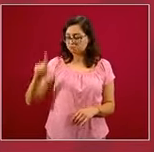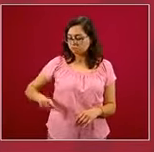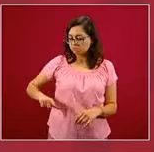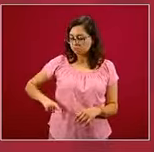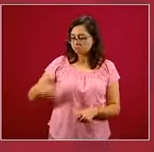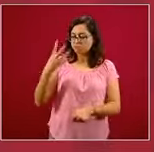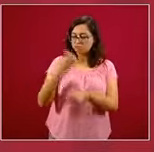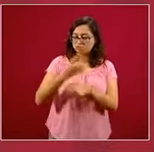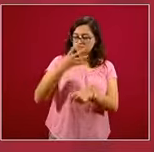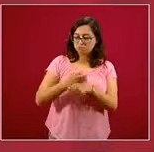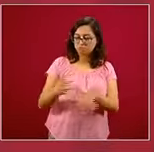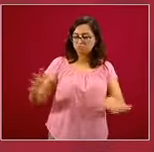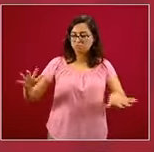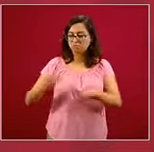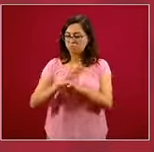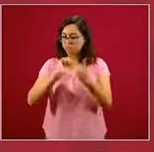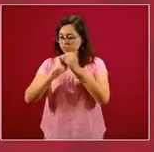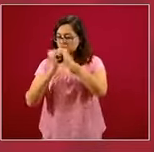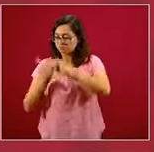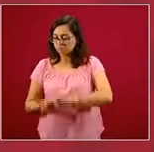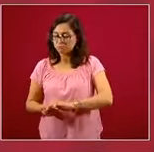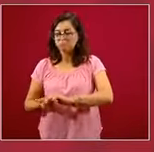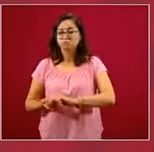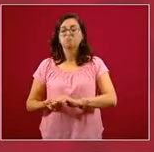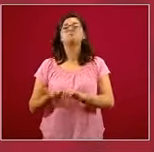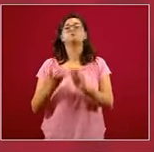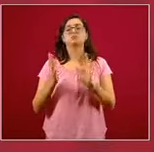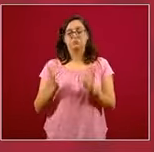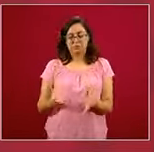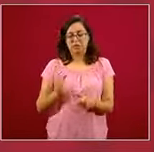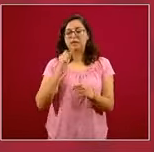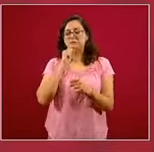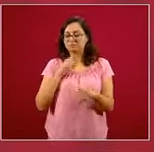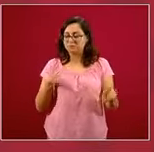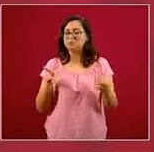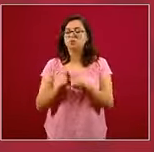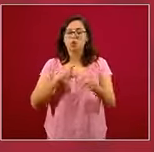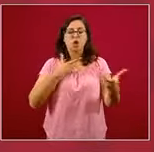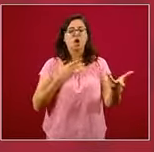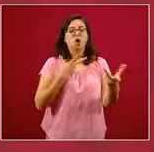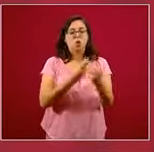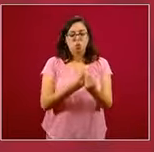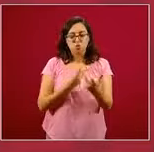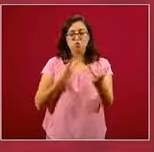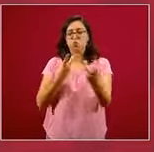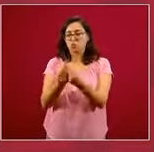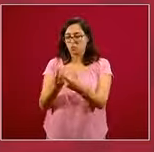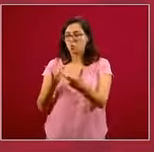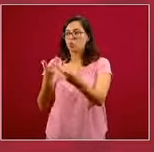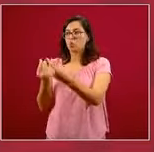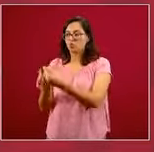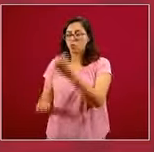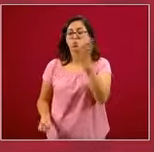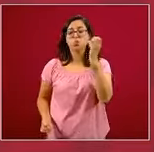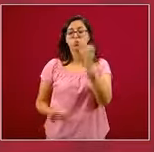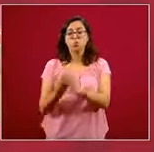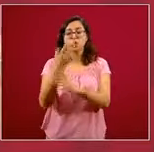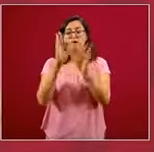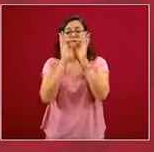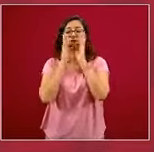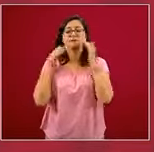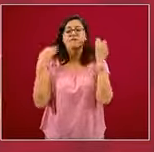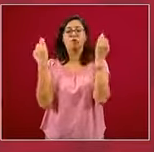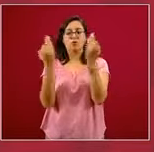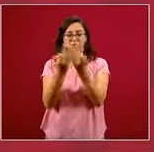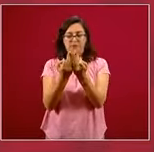el sector salud también involucrará, ya empieza a involucrar en varios cambios, una reorientación de